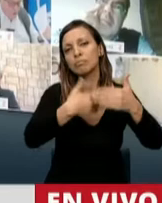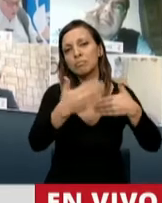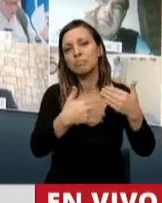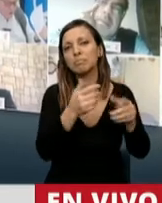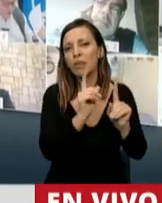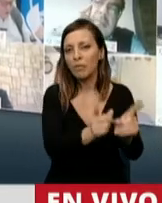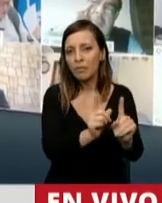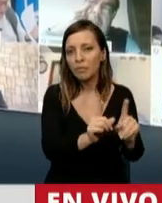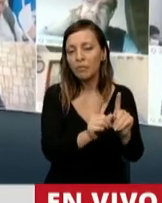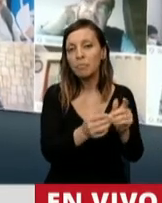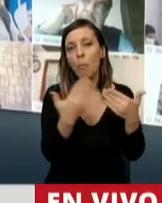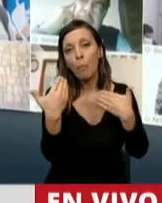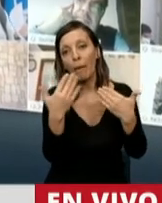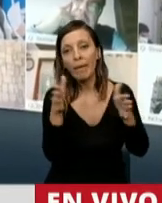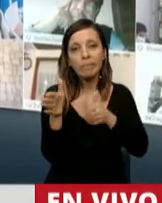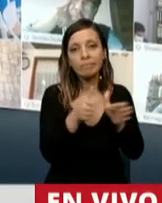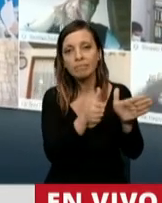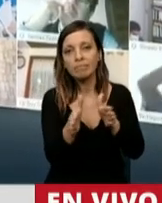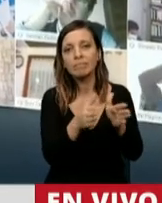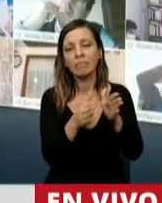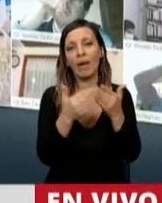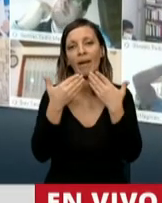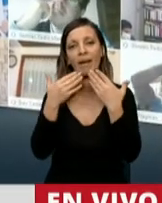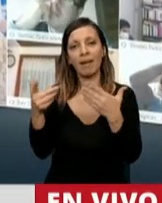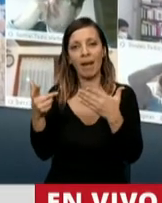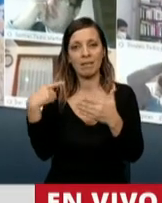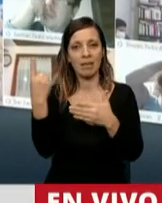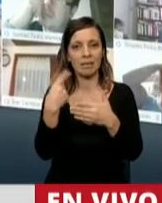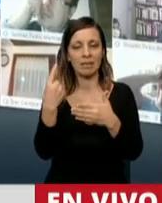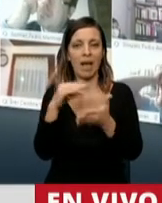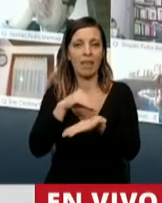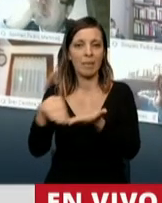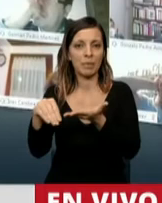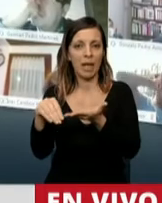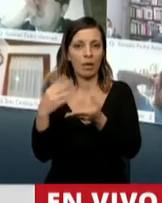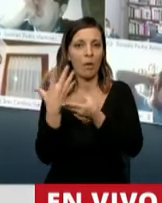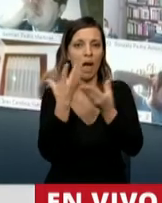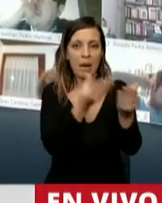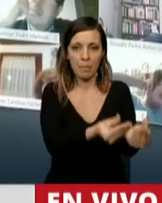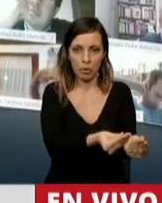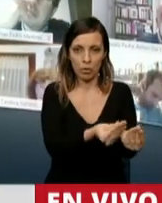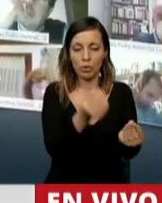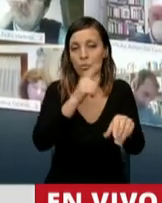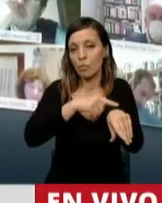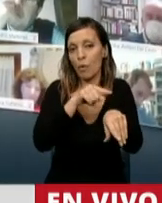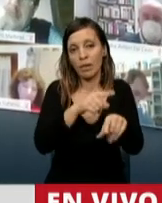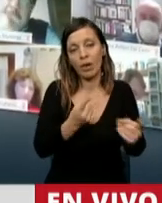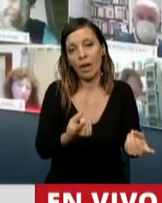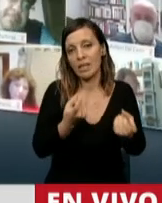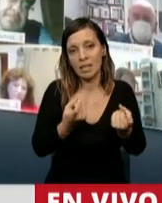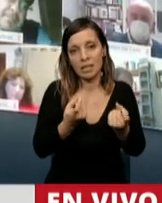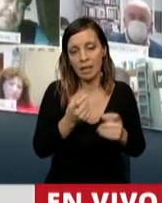lo posible y encuentre por parte de esta Cámara de Diputados una ayuda en un momento que tanto lo necesita.